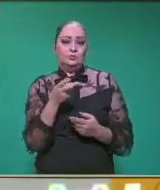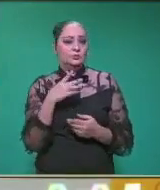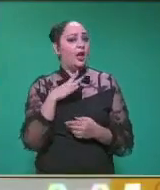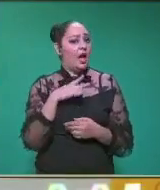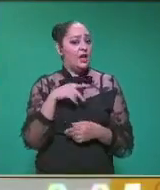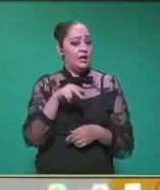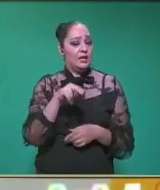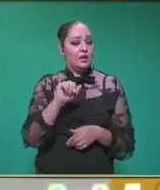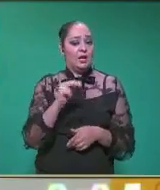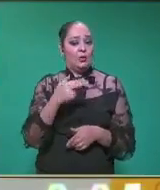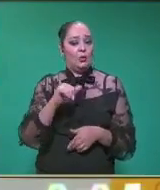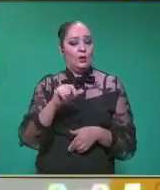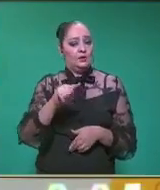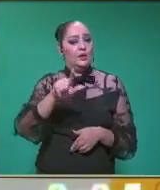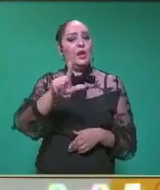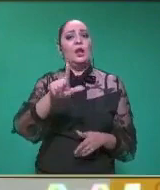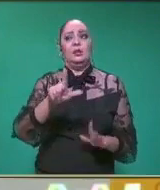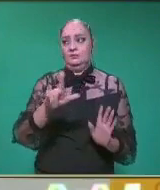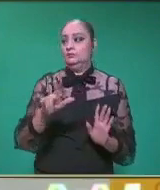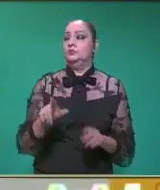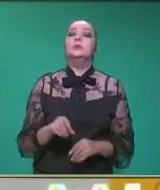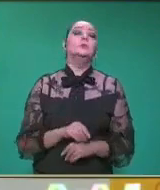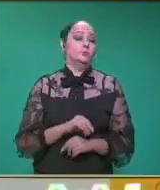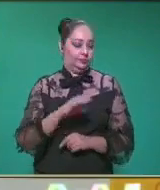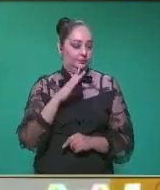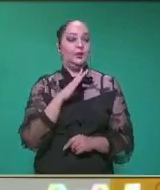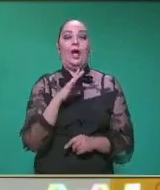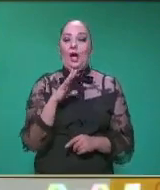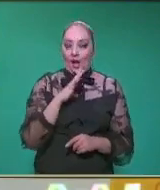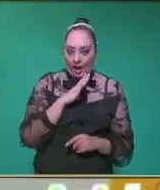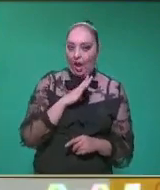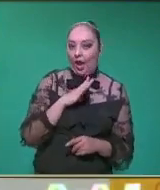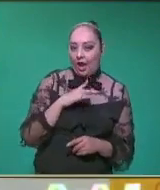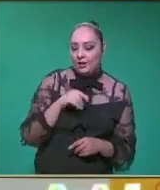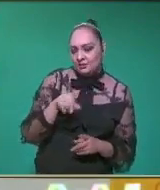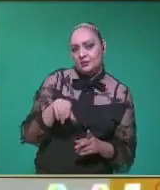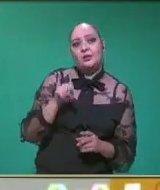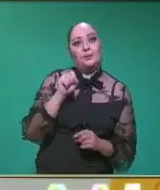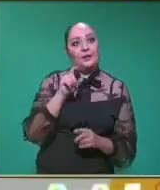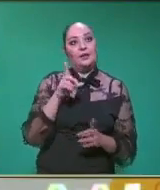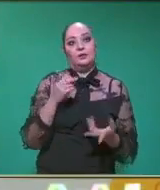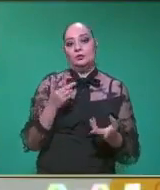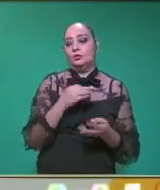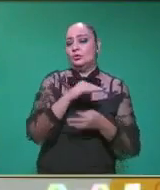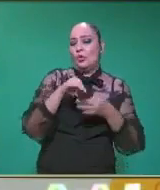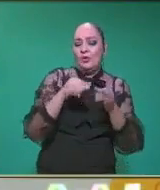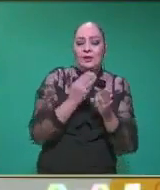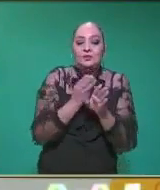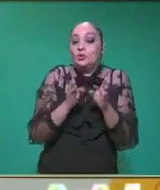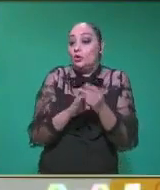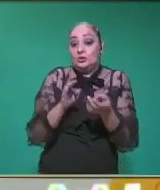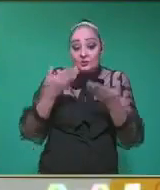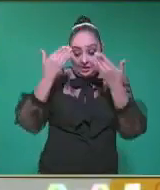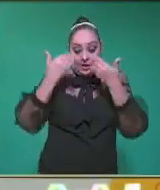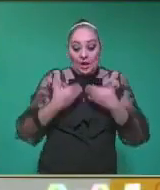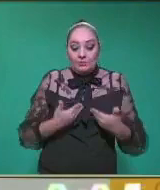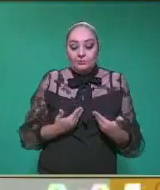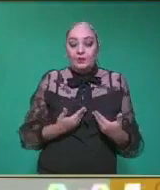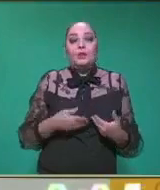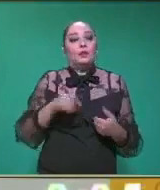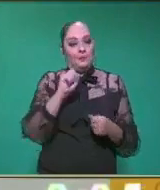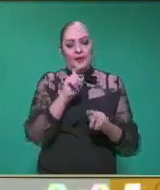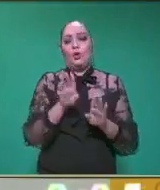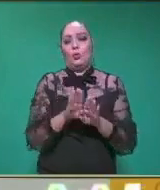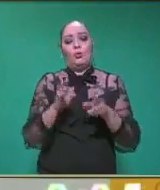¿Se pueden decir también en lengua náhuatl? Claro que sí, profesor. Así como usted lo menciona, tanto los aspectos físicos como los aspectos de